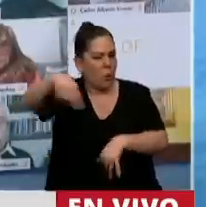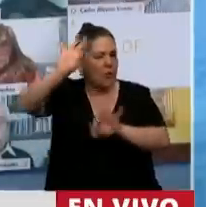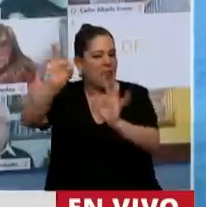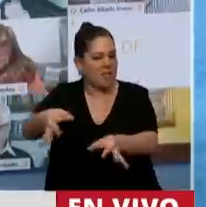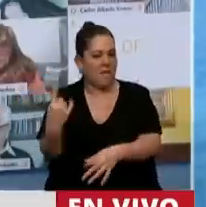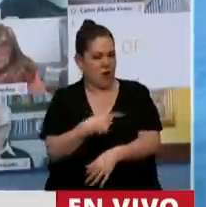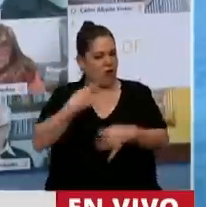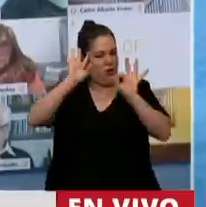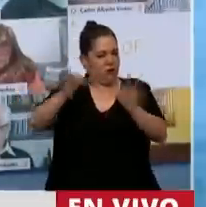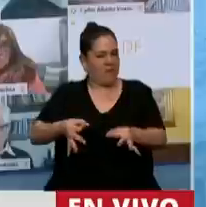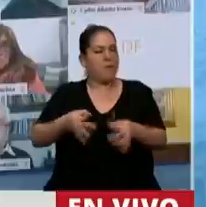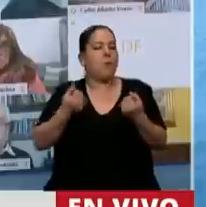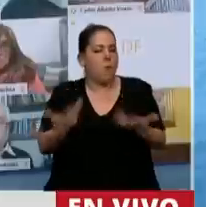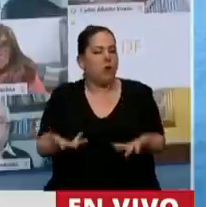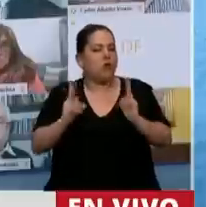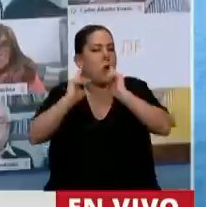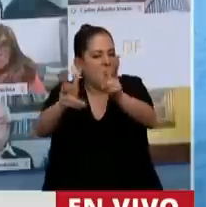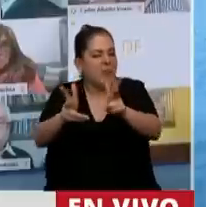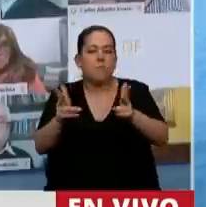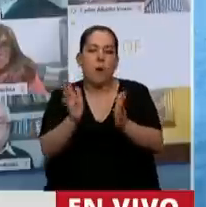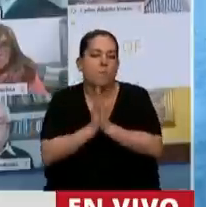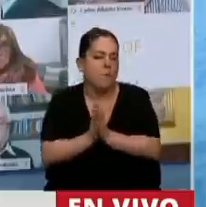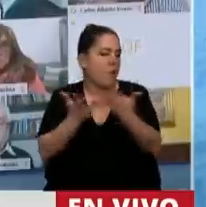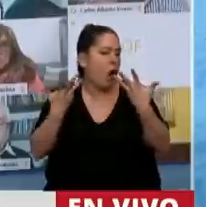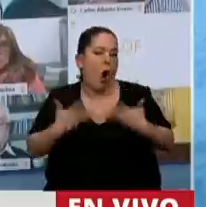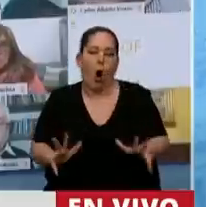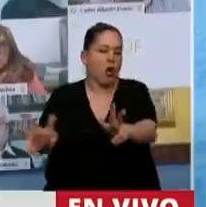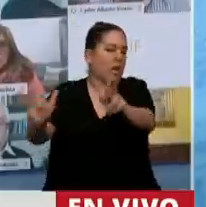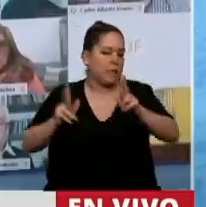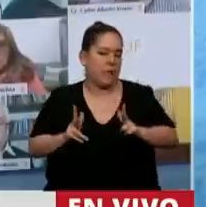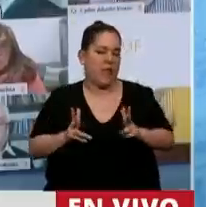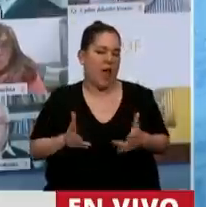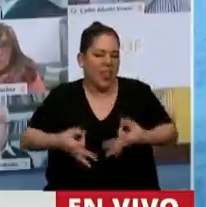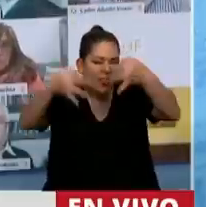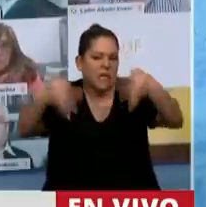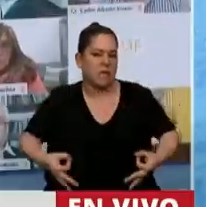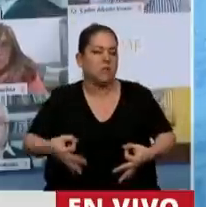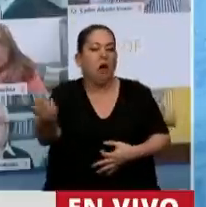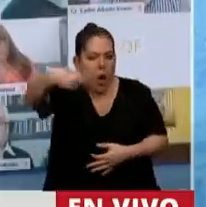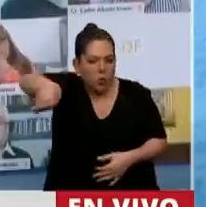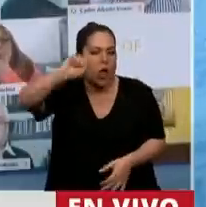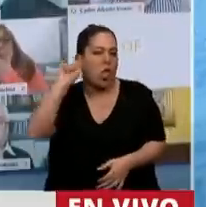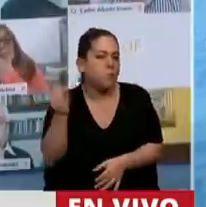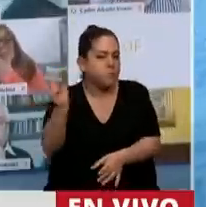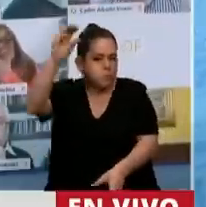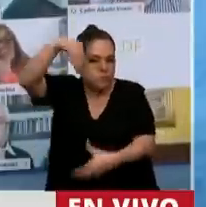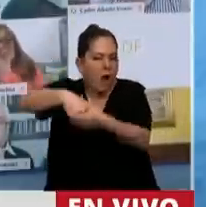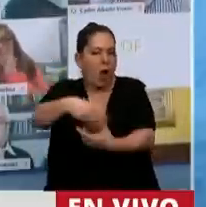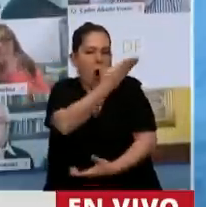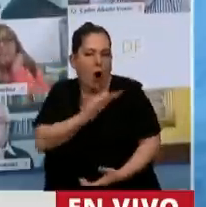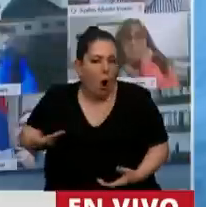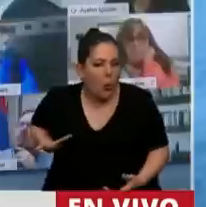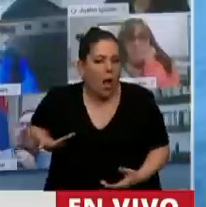es un mínimo de honestidad un mínimo de decencia formaron parte de un gobierno que